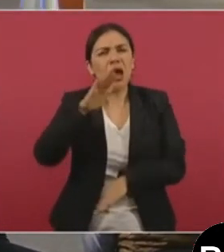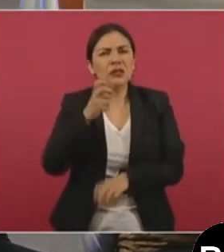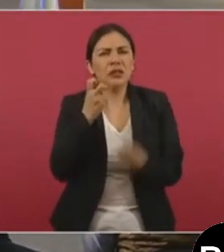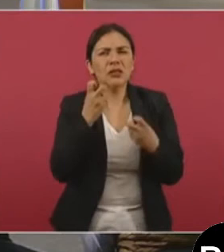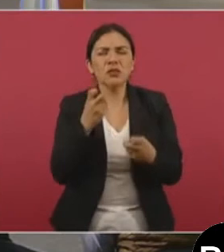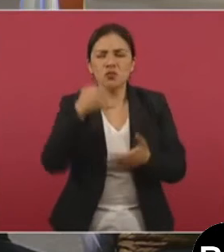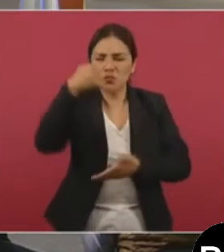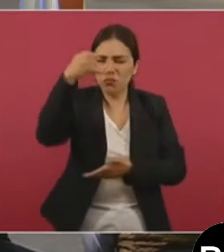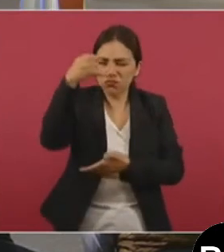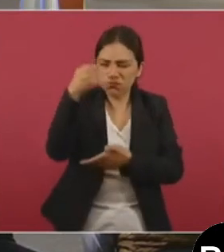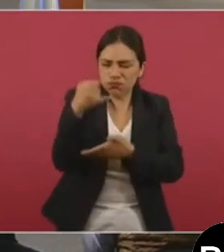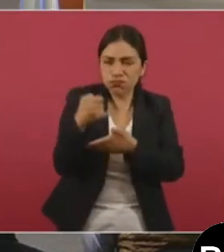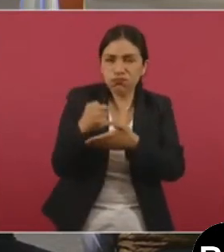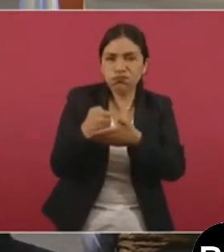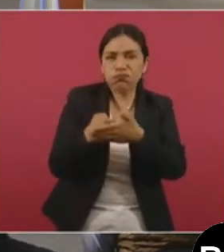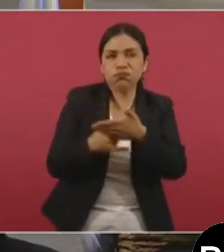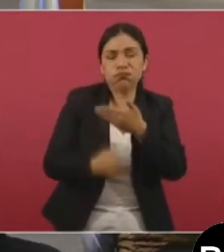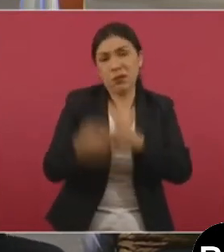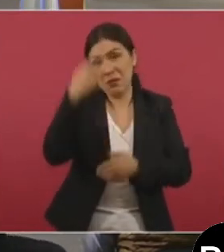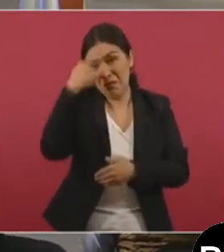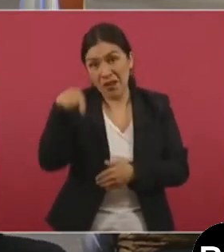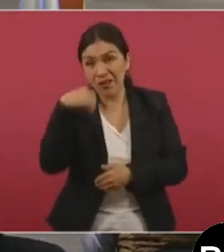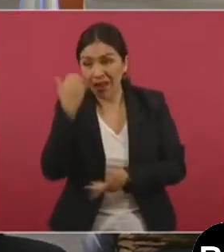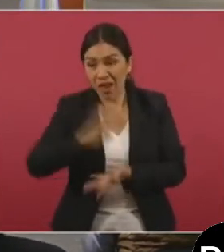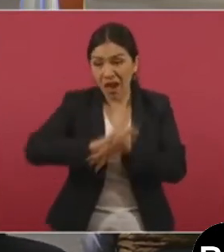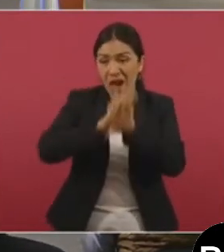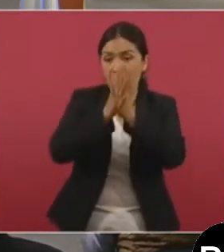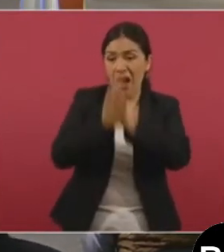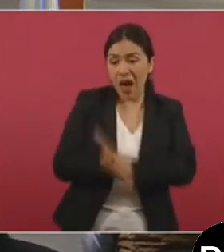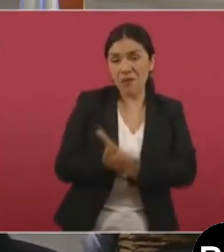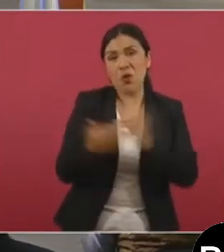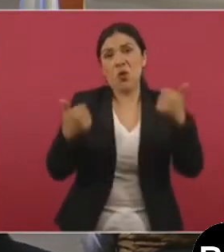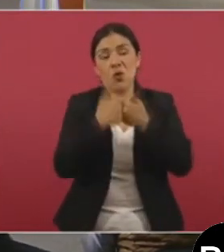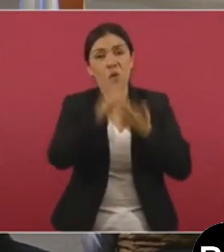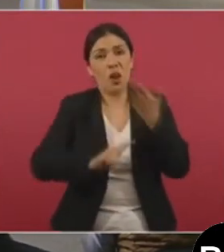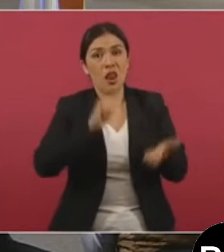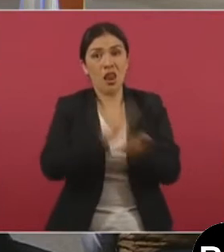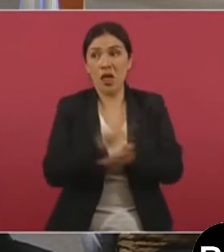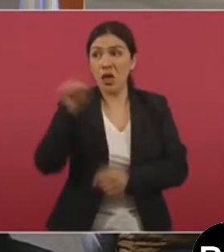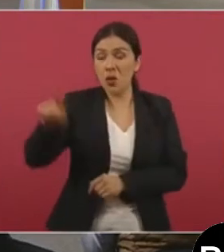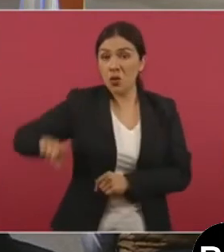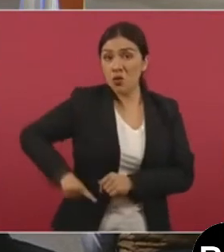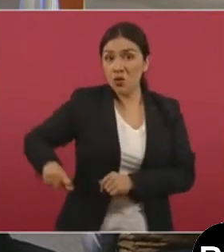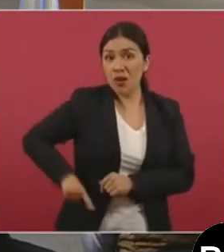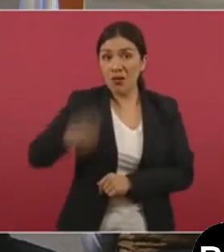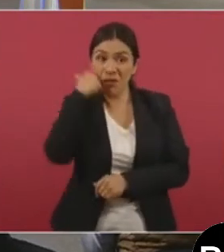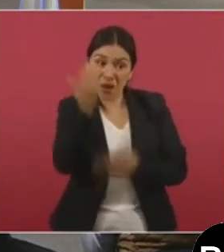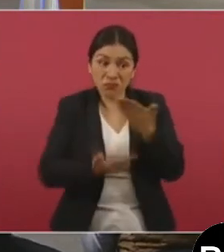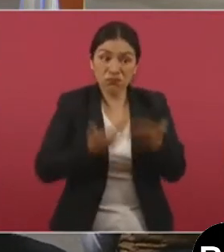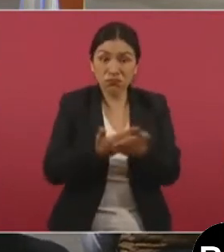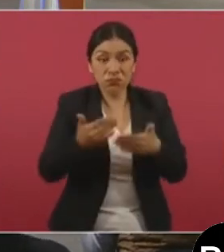de los cambios legales que el gobierno pueda plantearse todavía,